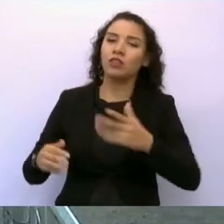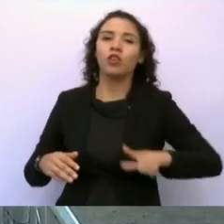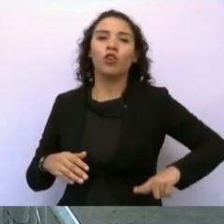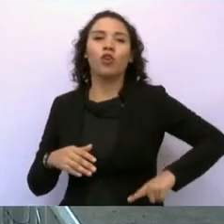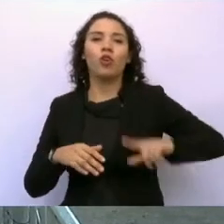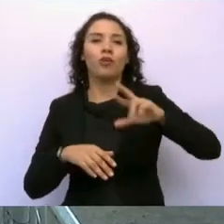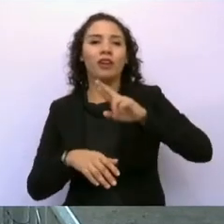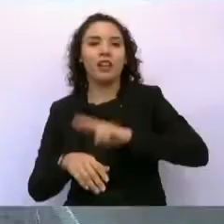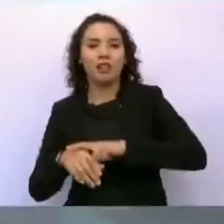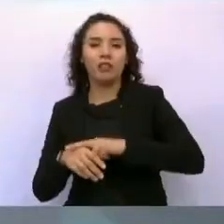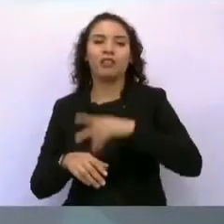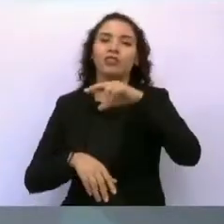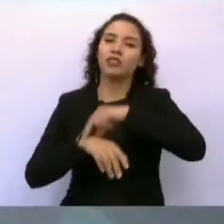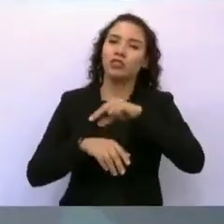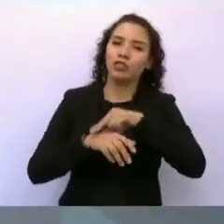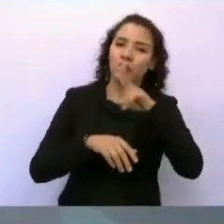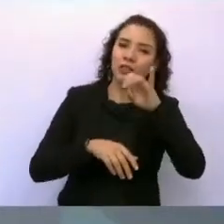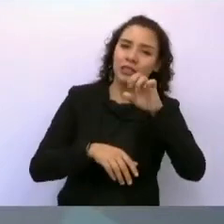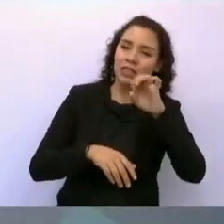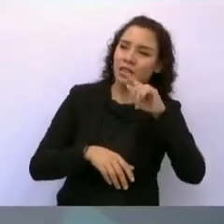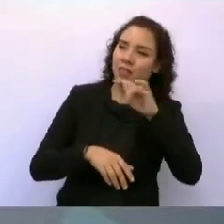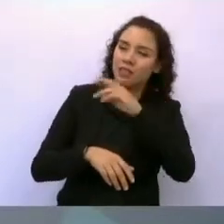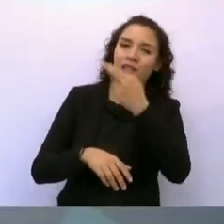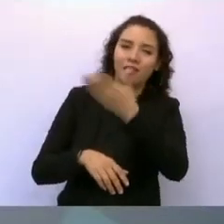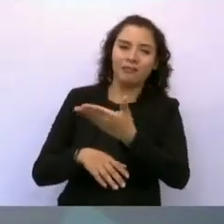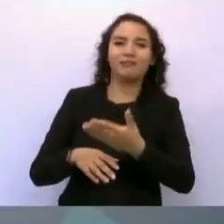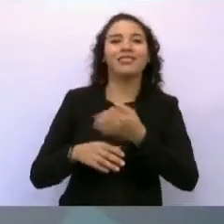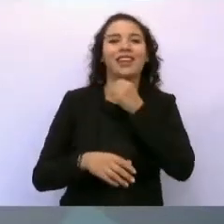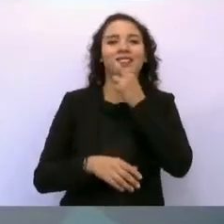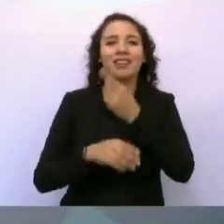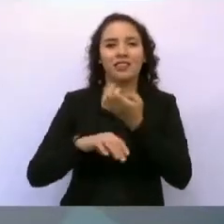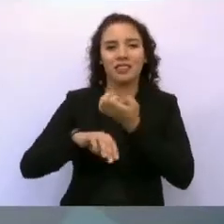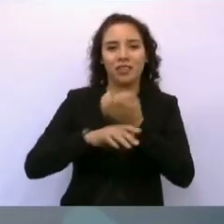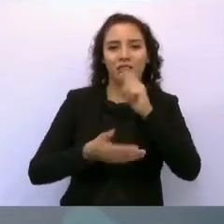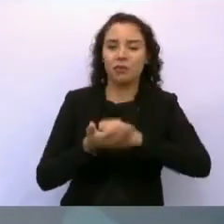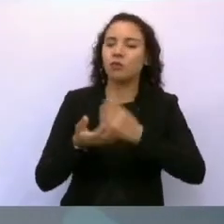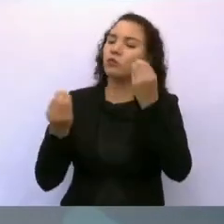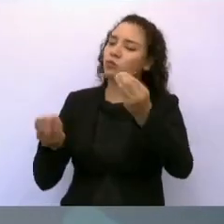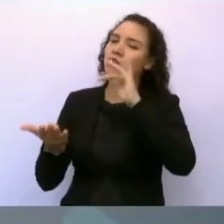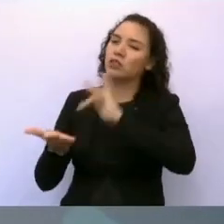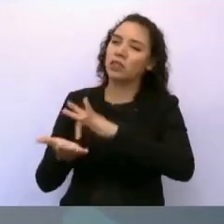Hernández Navarro, secretario estatal, muchas gracias.